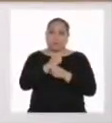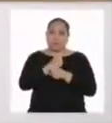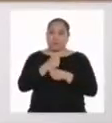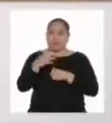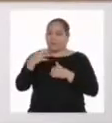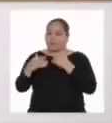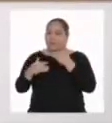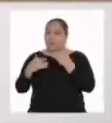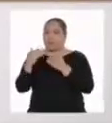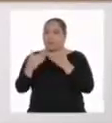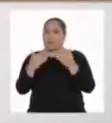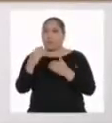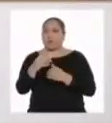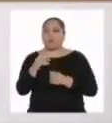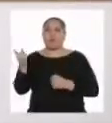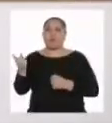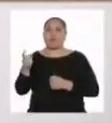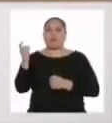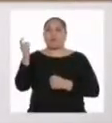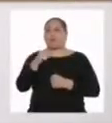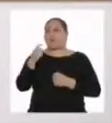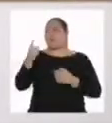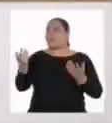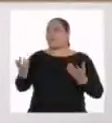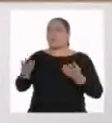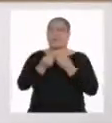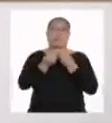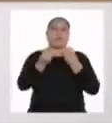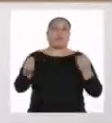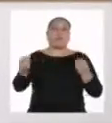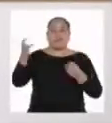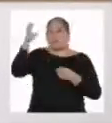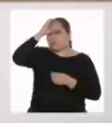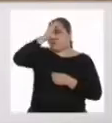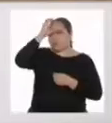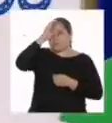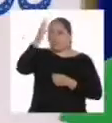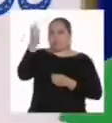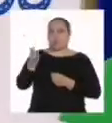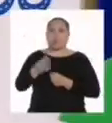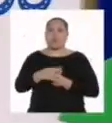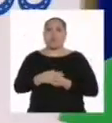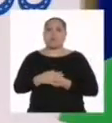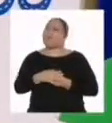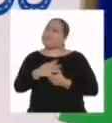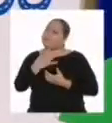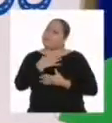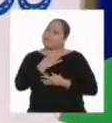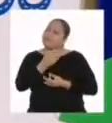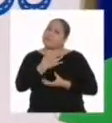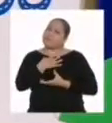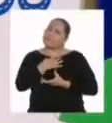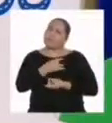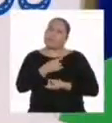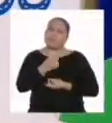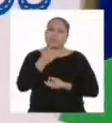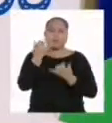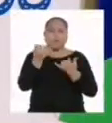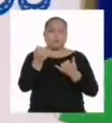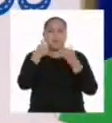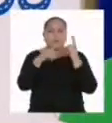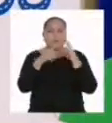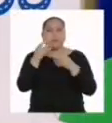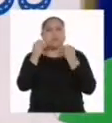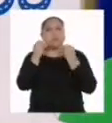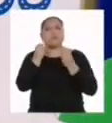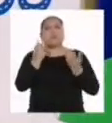hacer todo esto, necesitan obviamente de muchos conocimientos. ¡Qué interesante! Ahora me doy